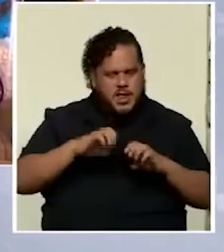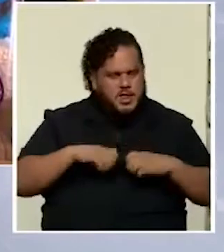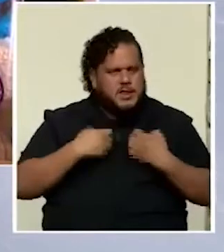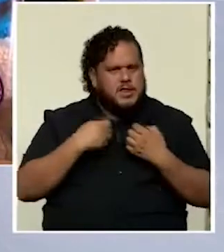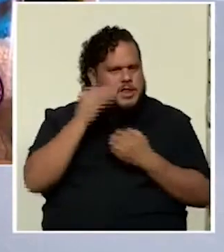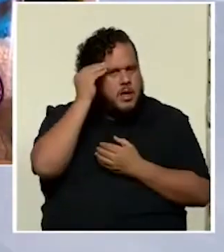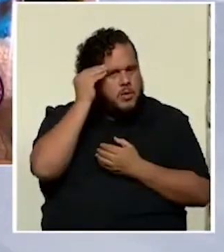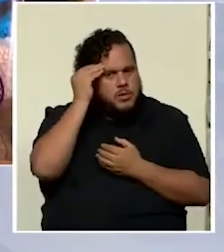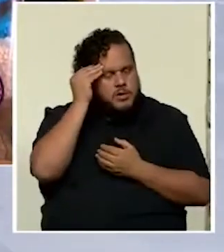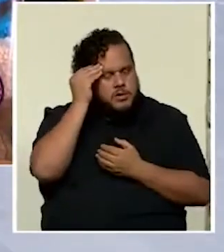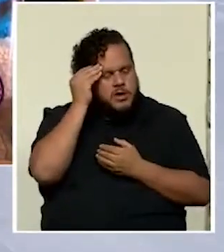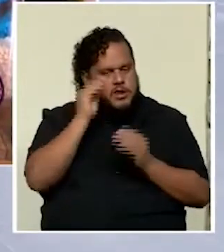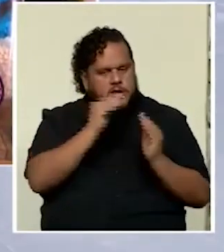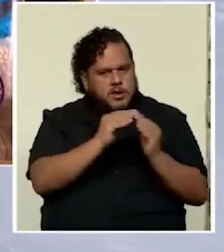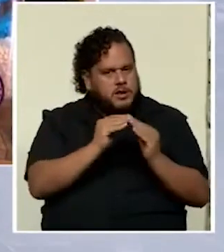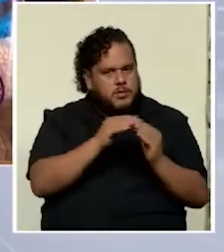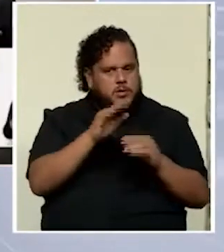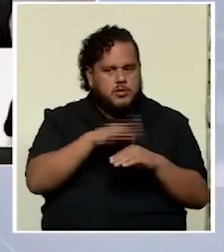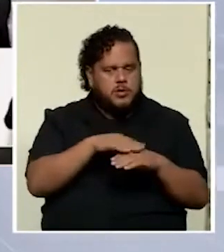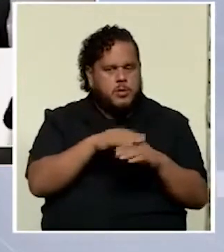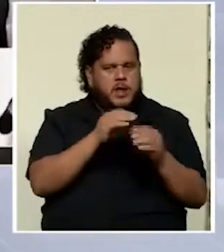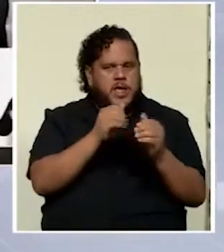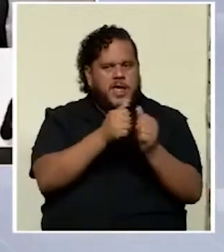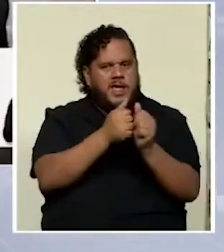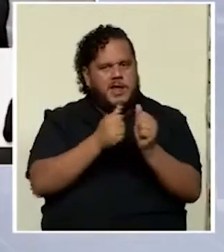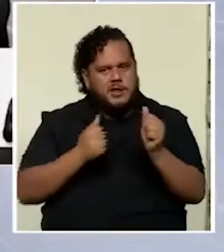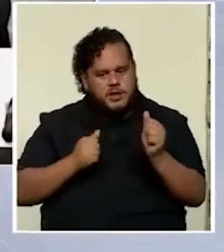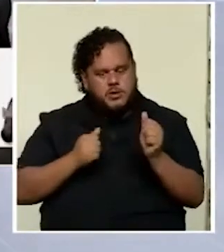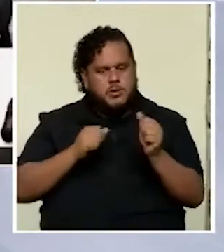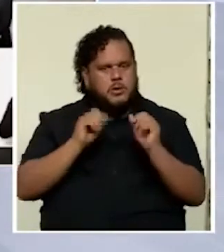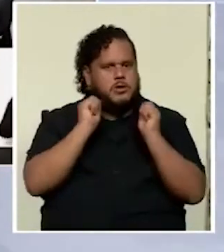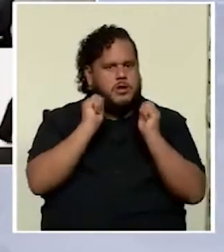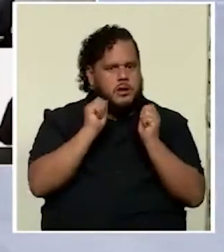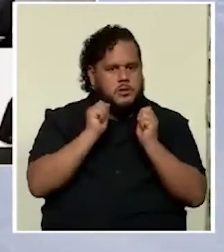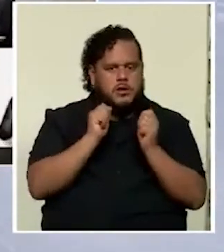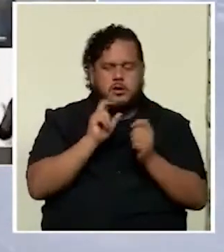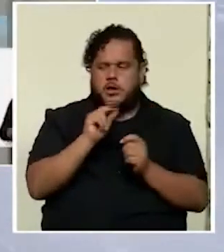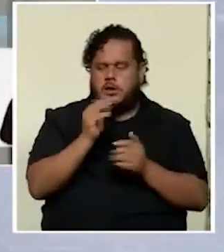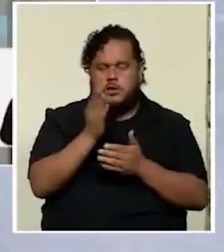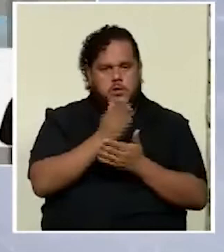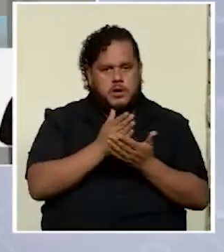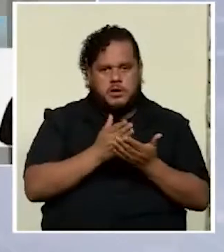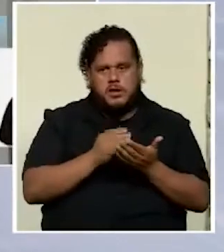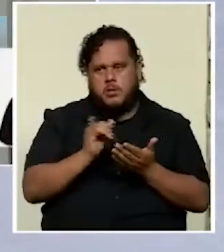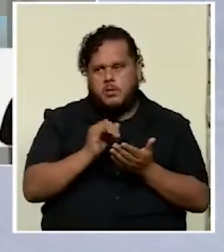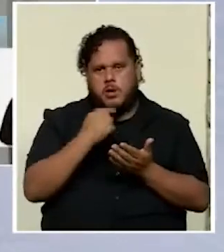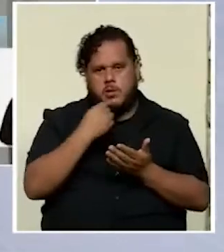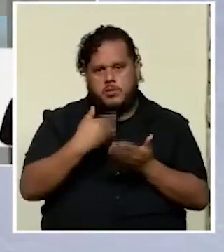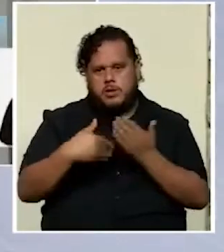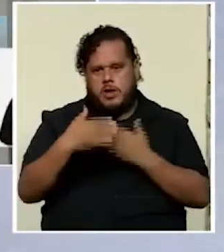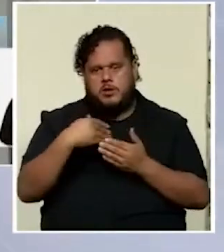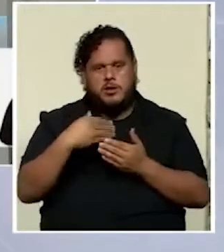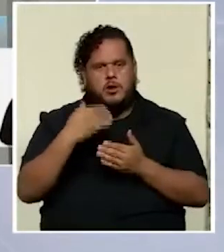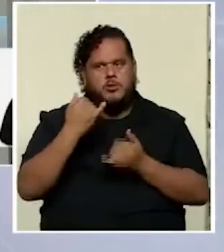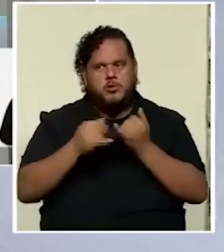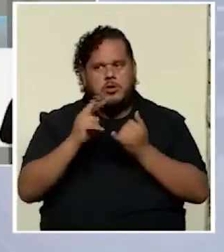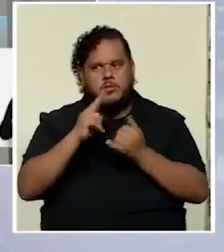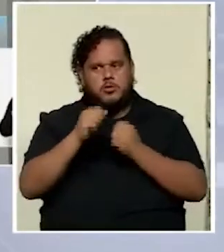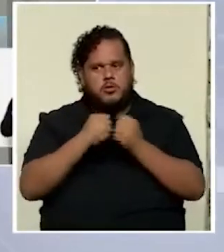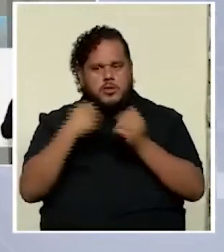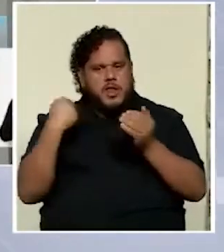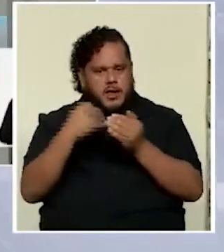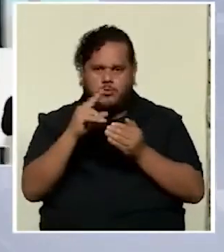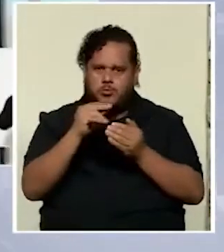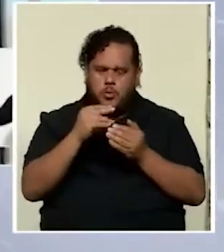población sobre el deterioro de la educación que no es algo como decíamos de los últimos dos años sino que viene